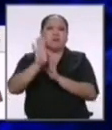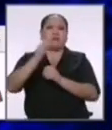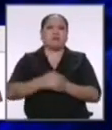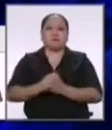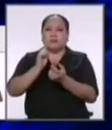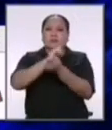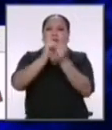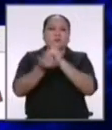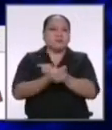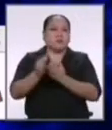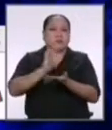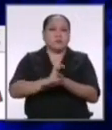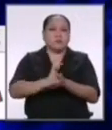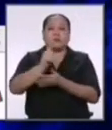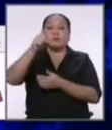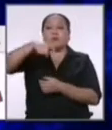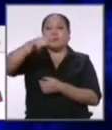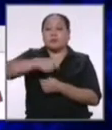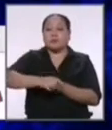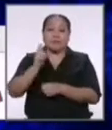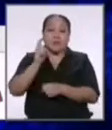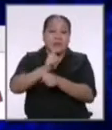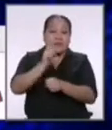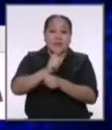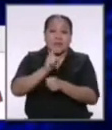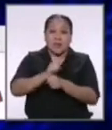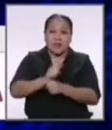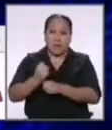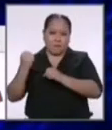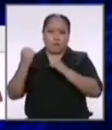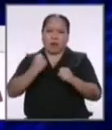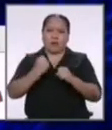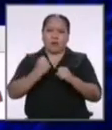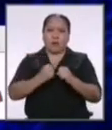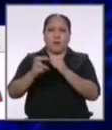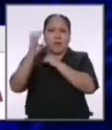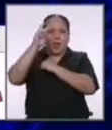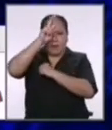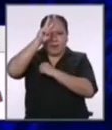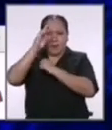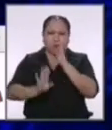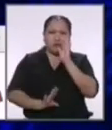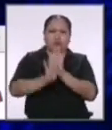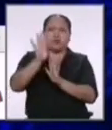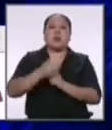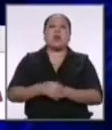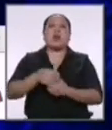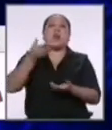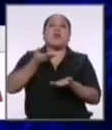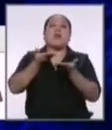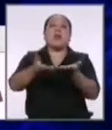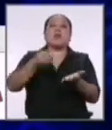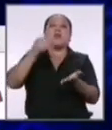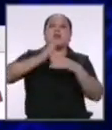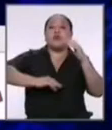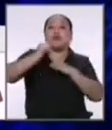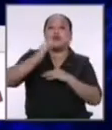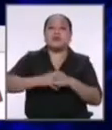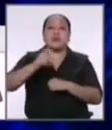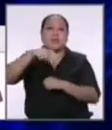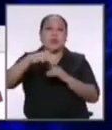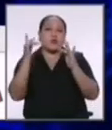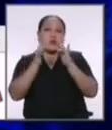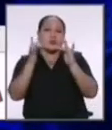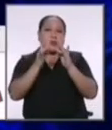educación necesitamos una educación más sólida para sacar al Perú adelante hay que invertir en infraestructura una educación más moderna necesitamos